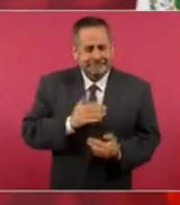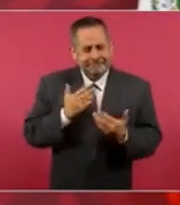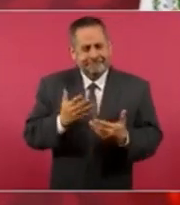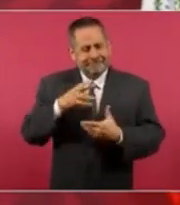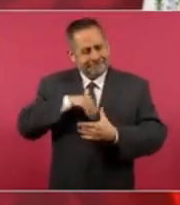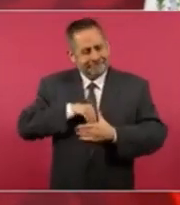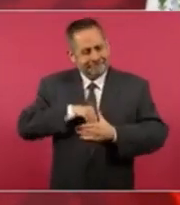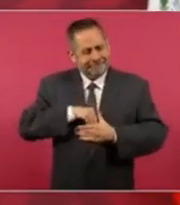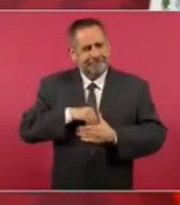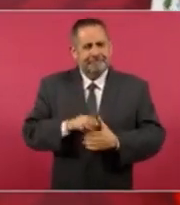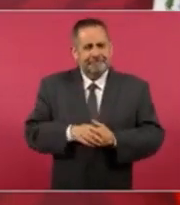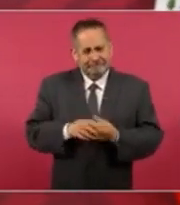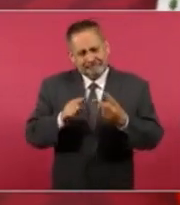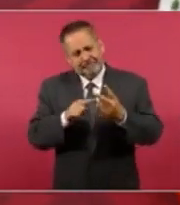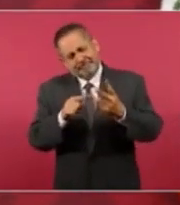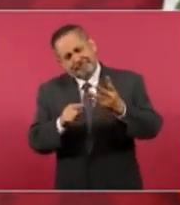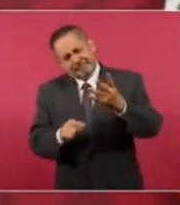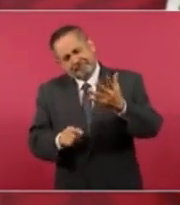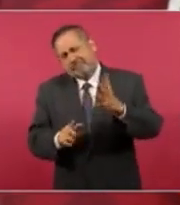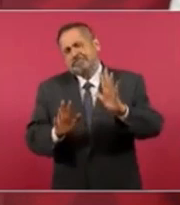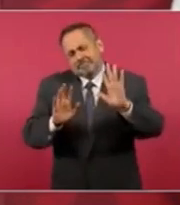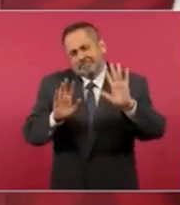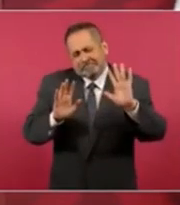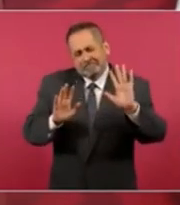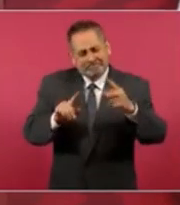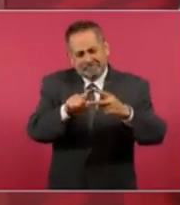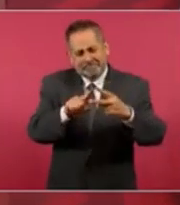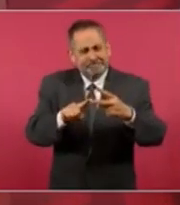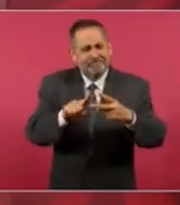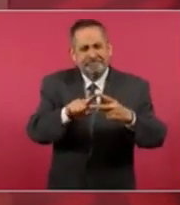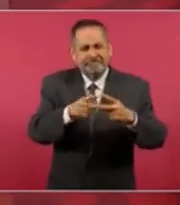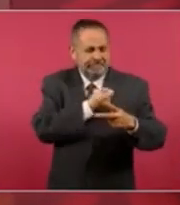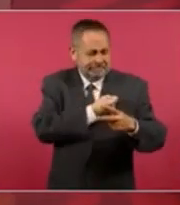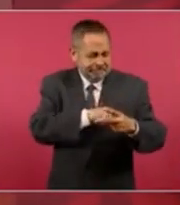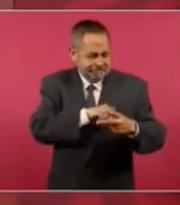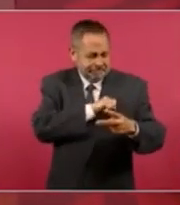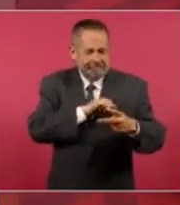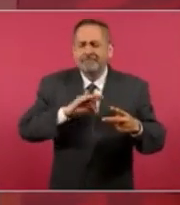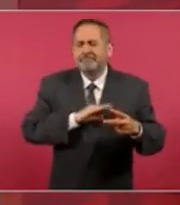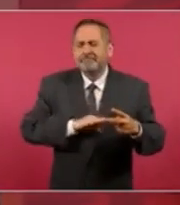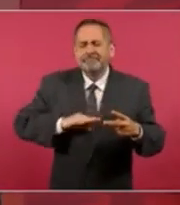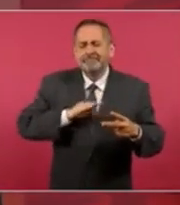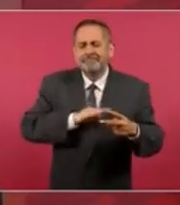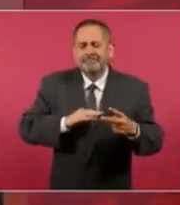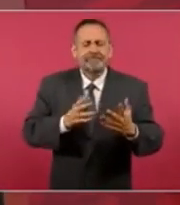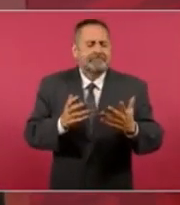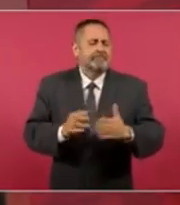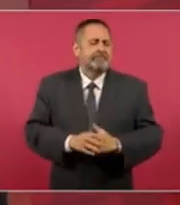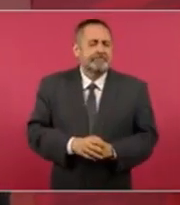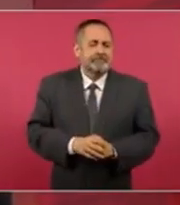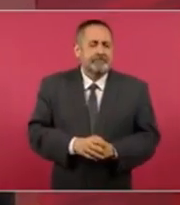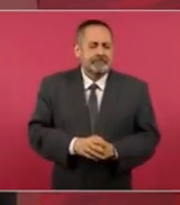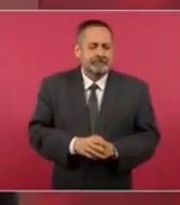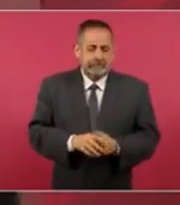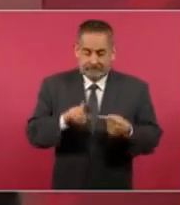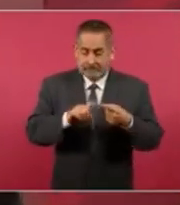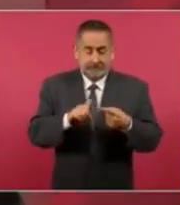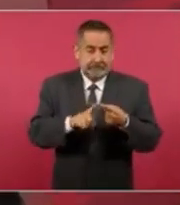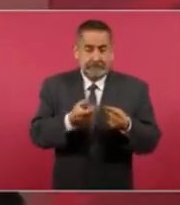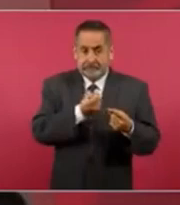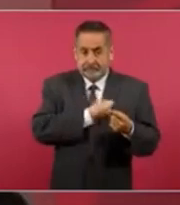Hay muchas otras cosas, pero con la salud,